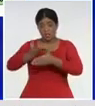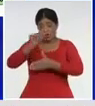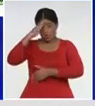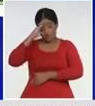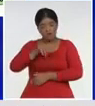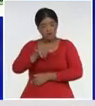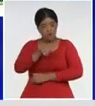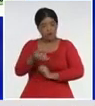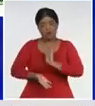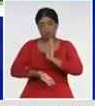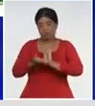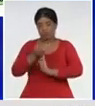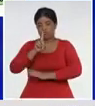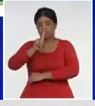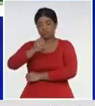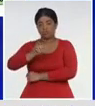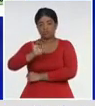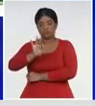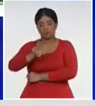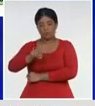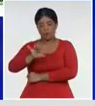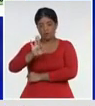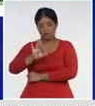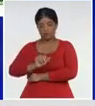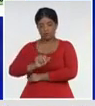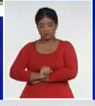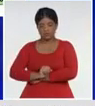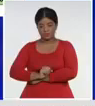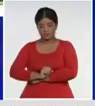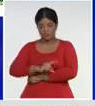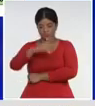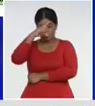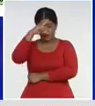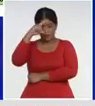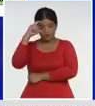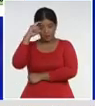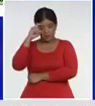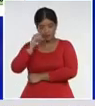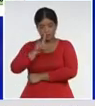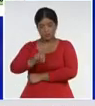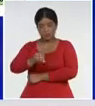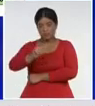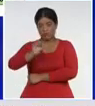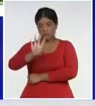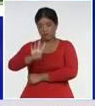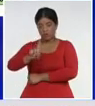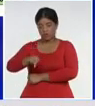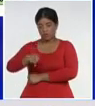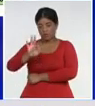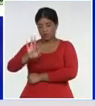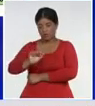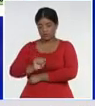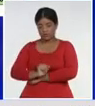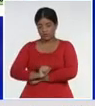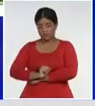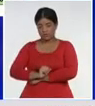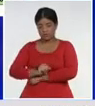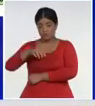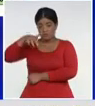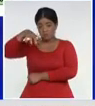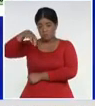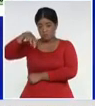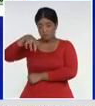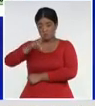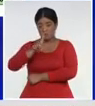con 108,8, Santi Espíritu, con 104,8, Pinar de Río, con